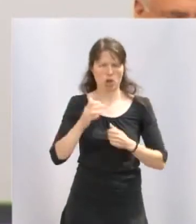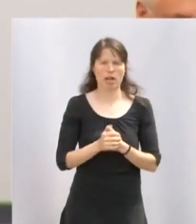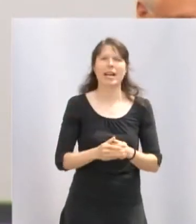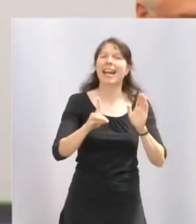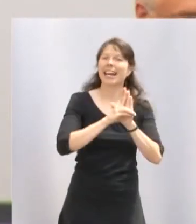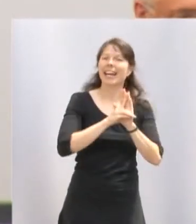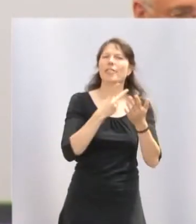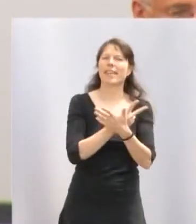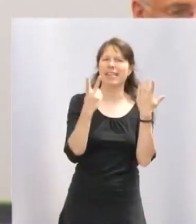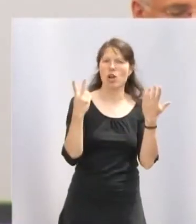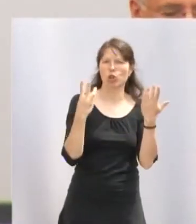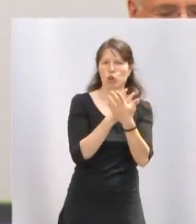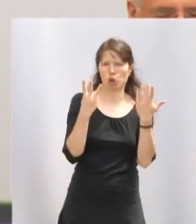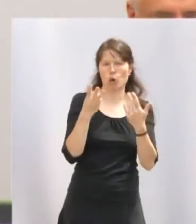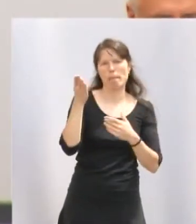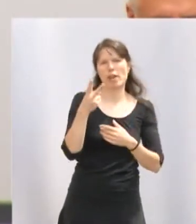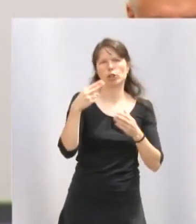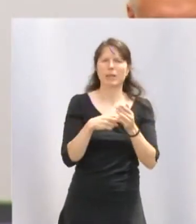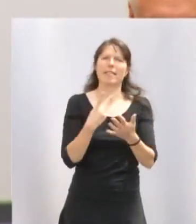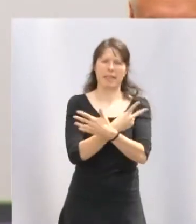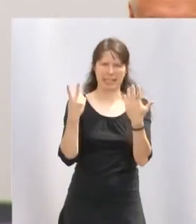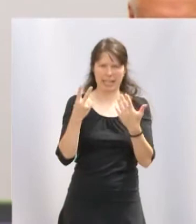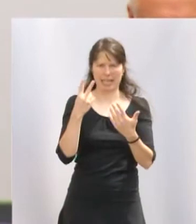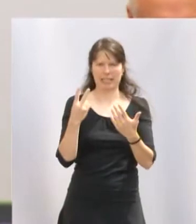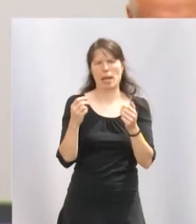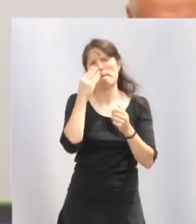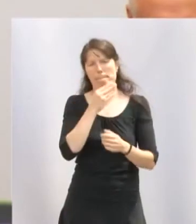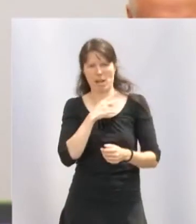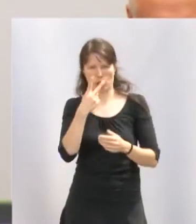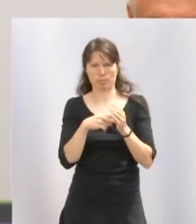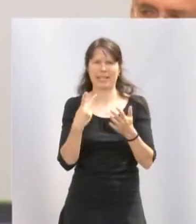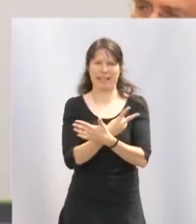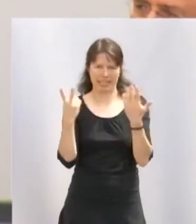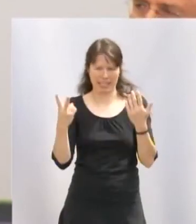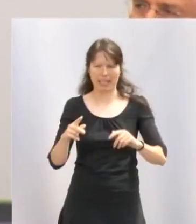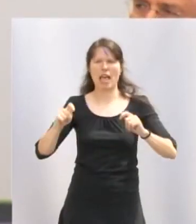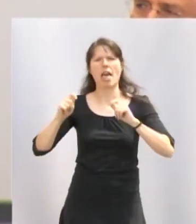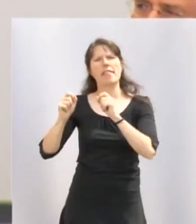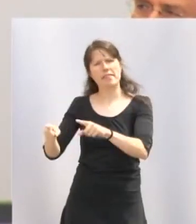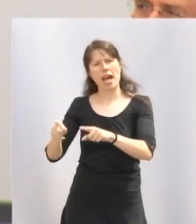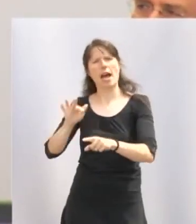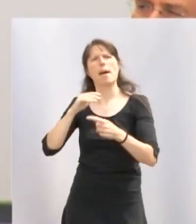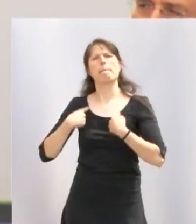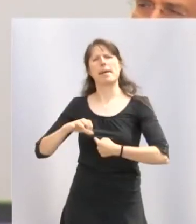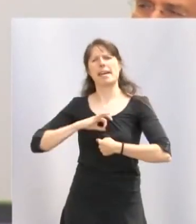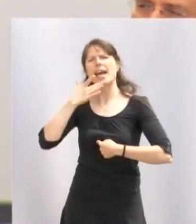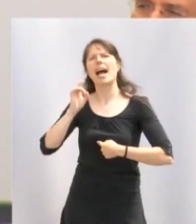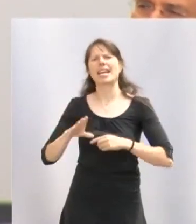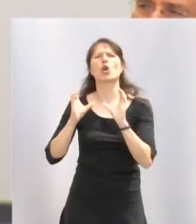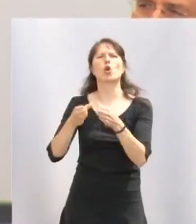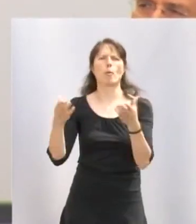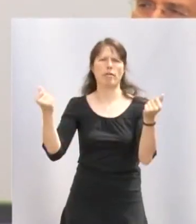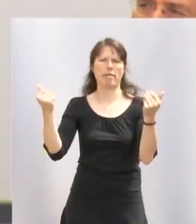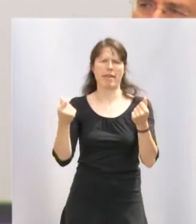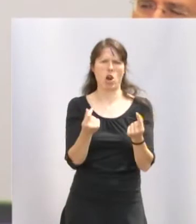Decreto 18 barra 2017 de 26 de mayo por el que se concede la distinción de la medalla de La Rioja al grupo de danzas de Logroño. De